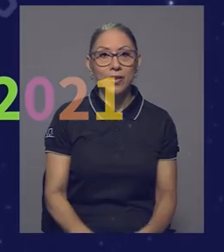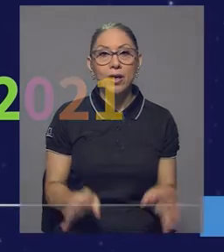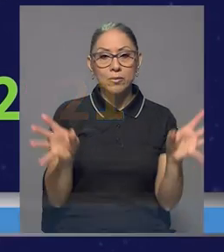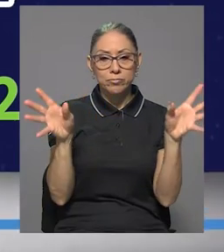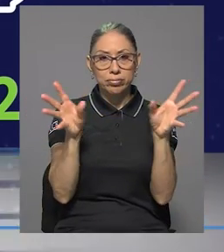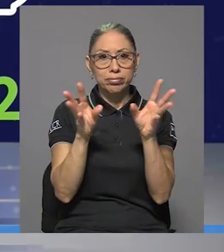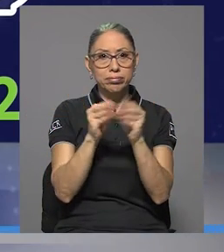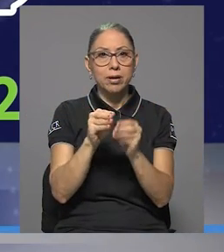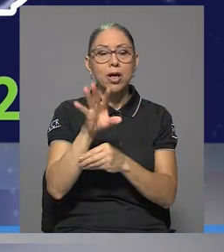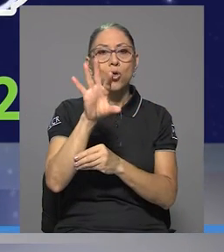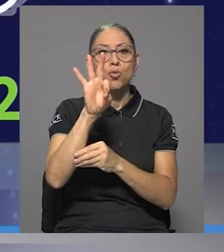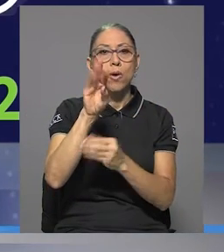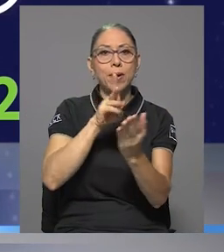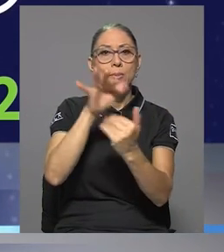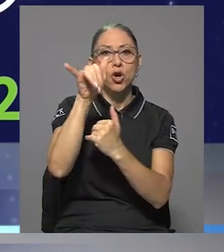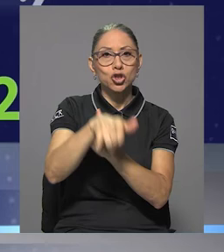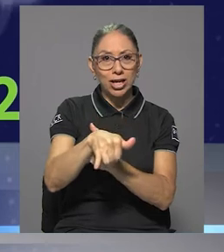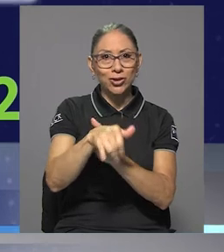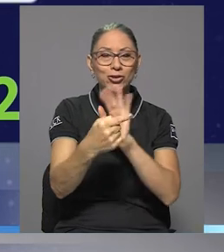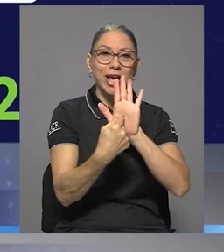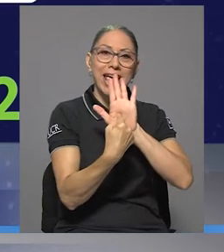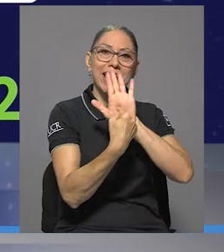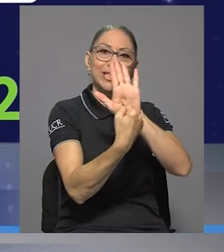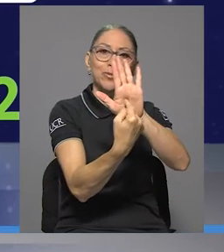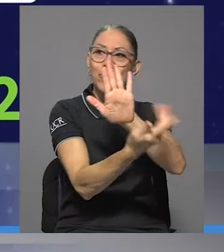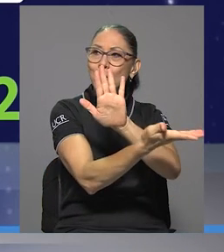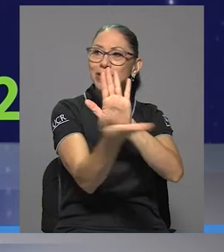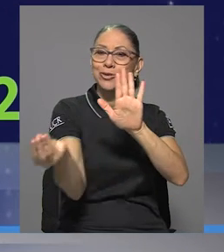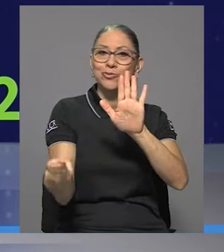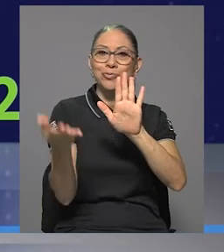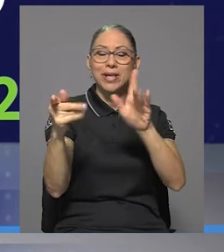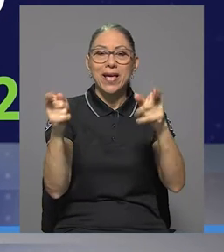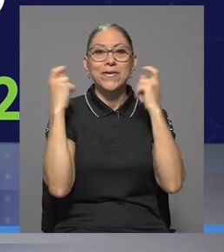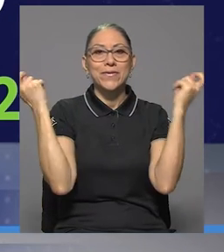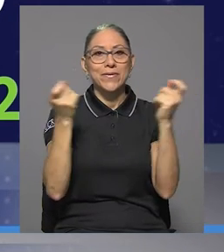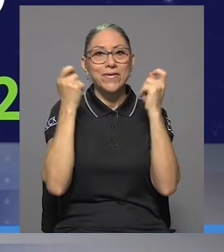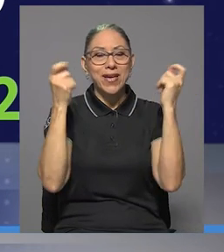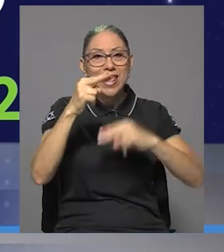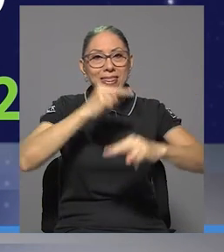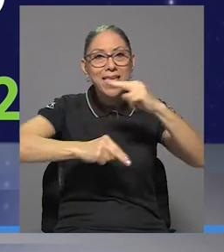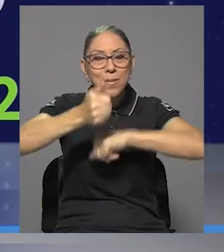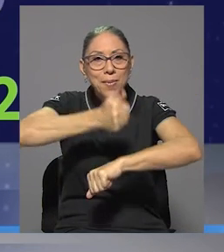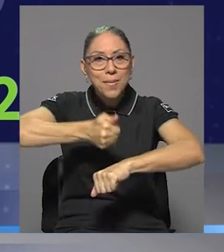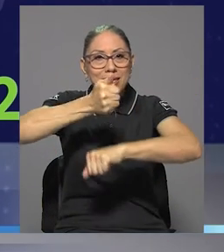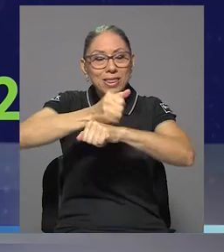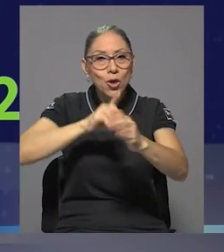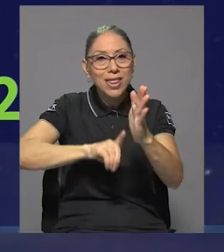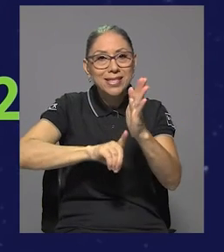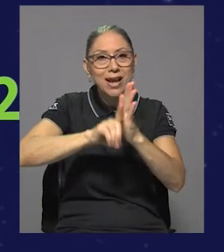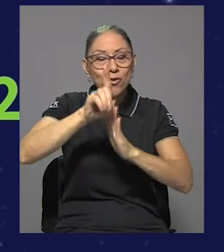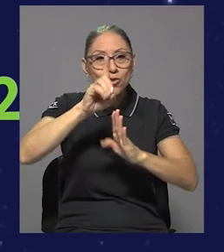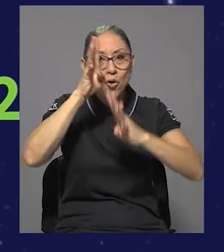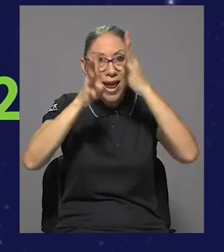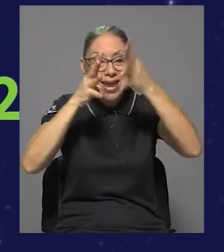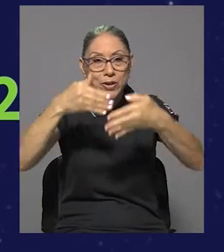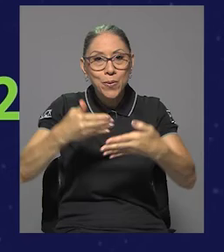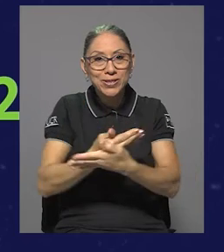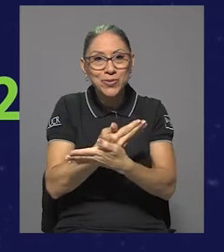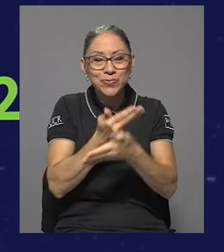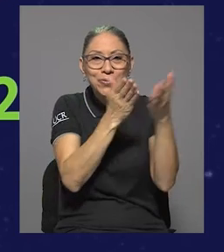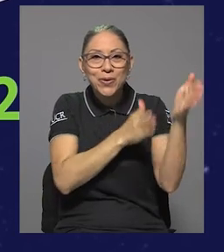Un total de nueve proyectos fueron expuestos al público en la Feria de Emprendimiento, Desarrollo e Innovación,